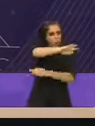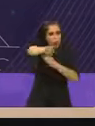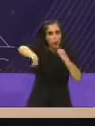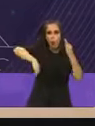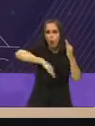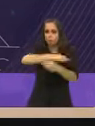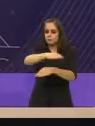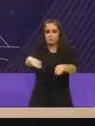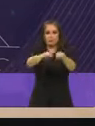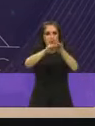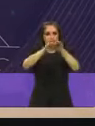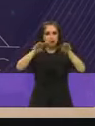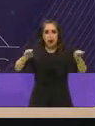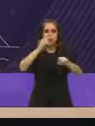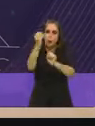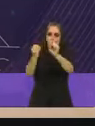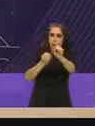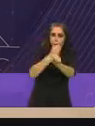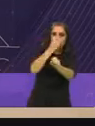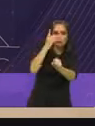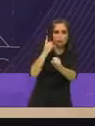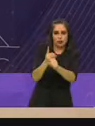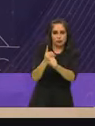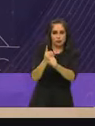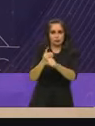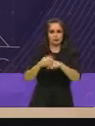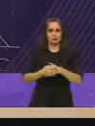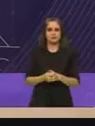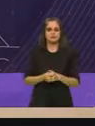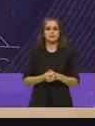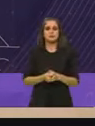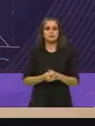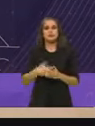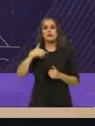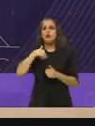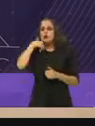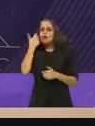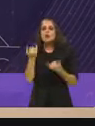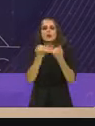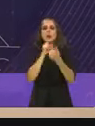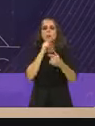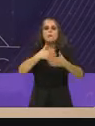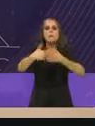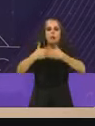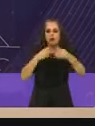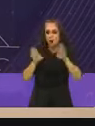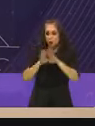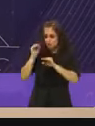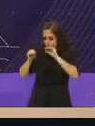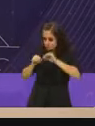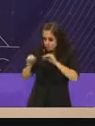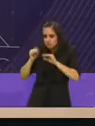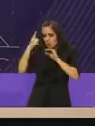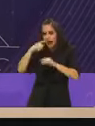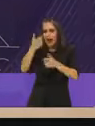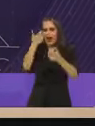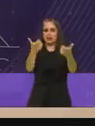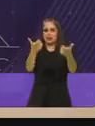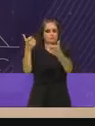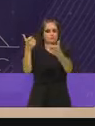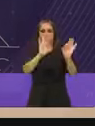gran oportunidad que es el y vamos a modernizar la economía con la mejor